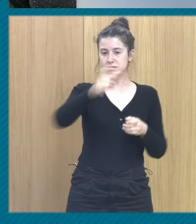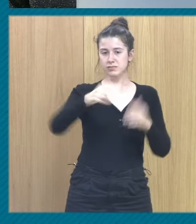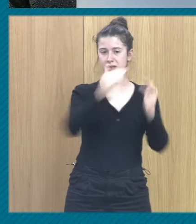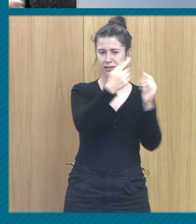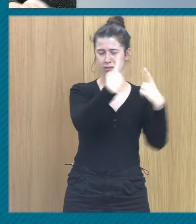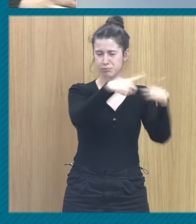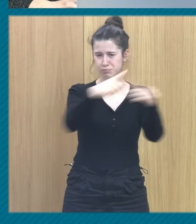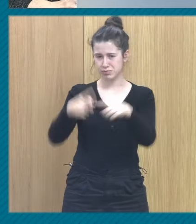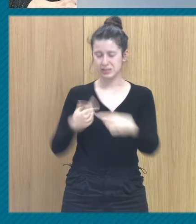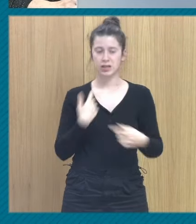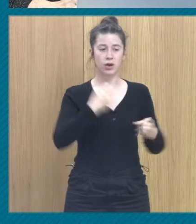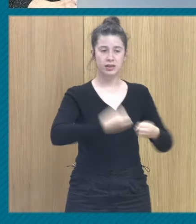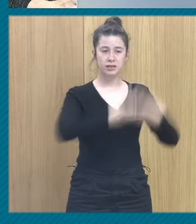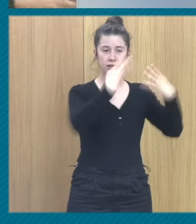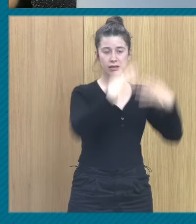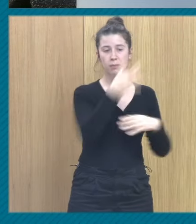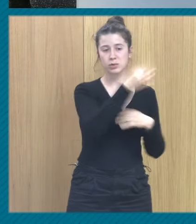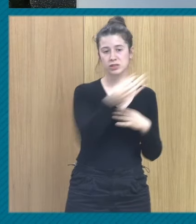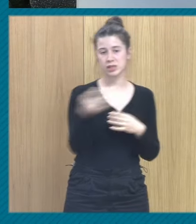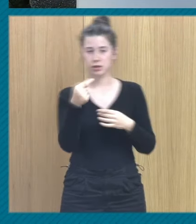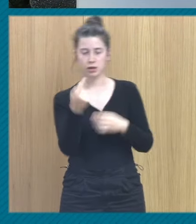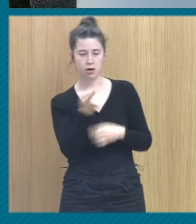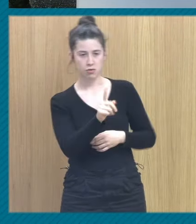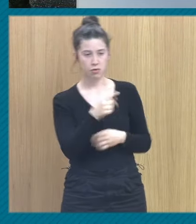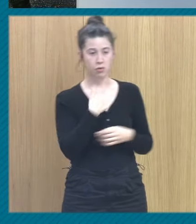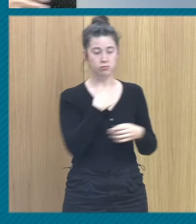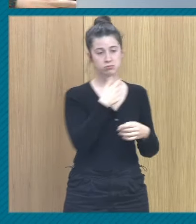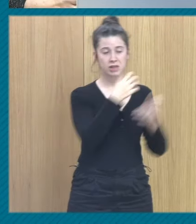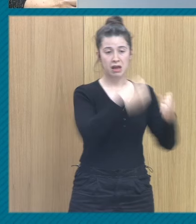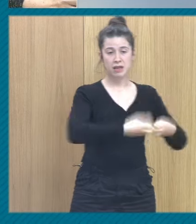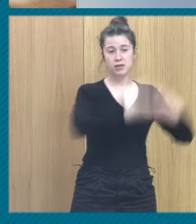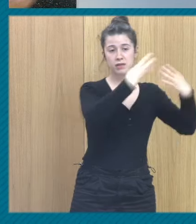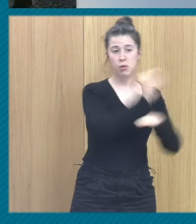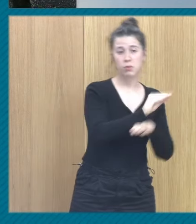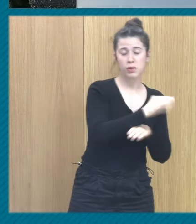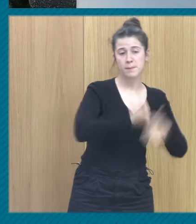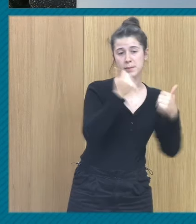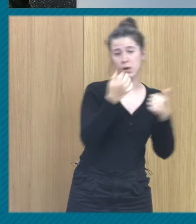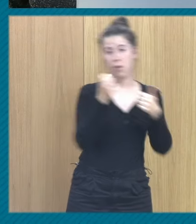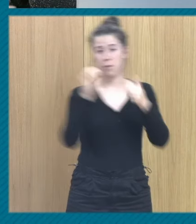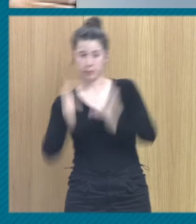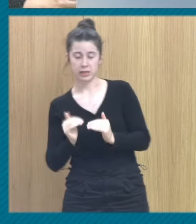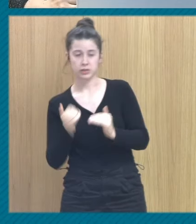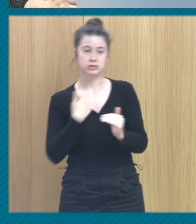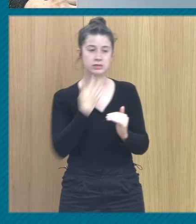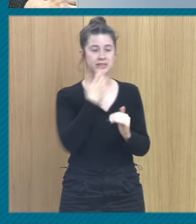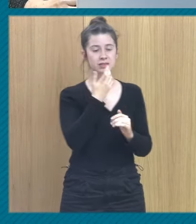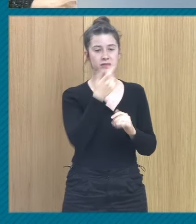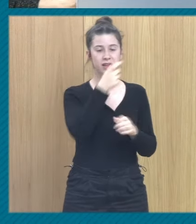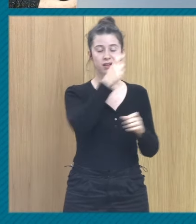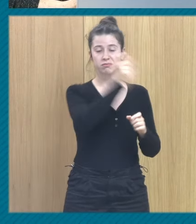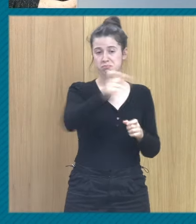malos. Hay edificios más dañados y edificios más preservados. Pero la cabaña de pescadores no es mejor que la cabaña en el monte ni peor que